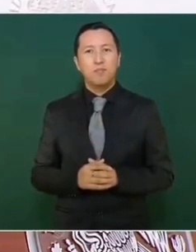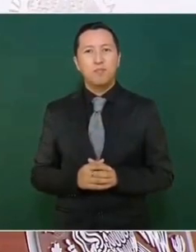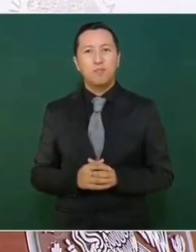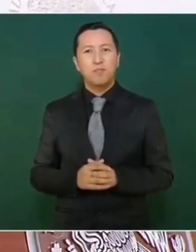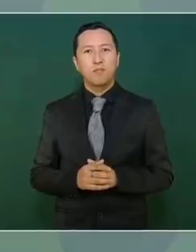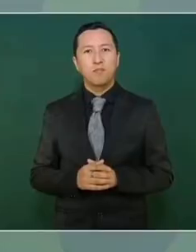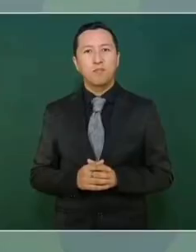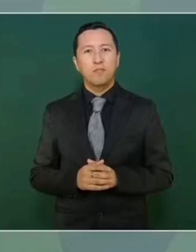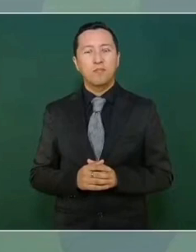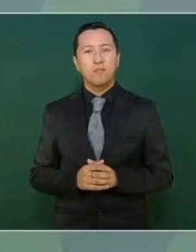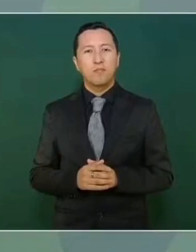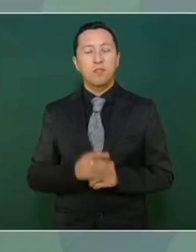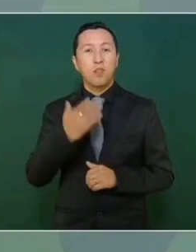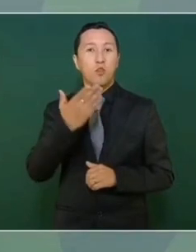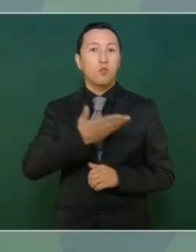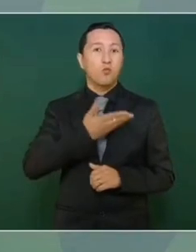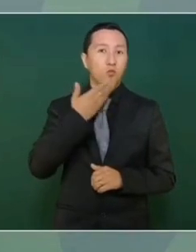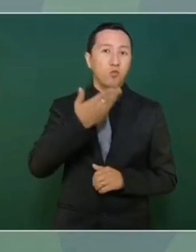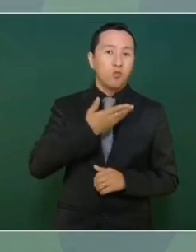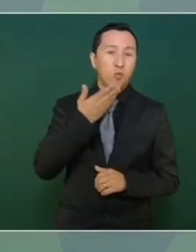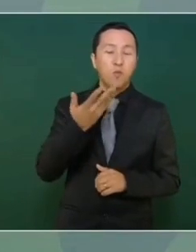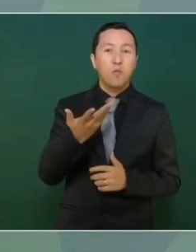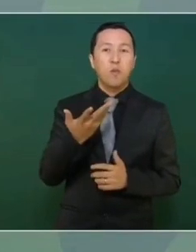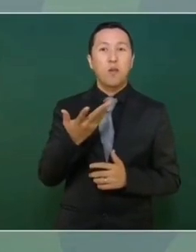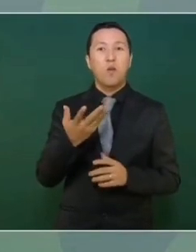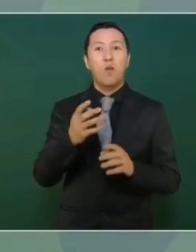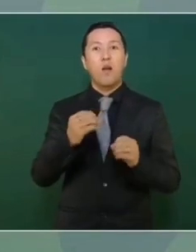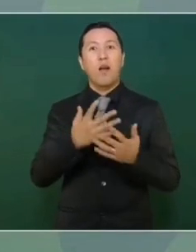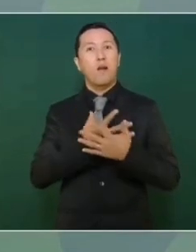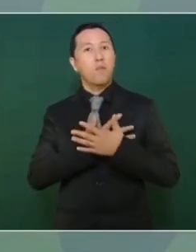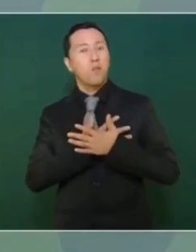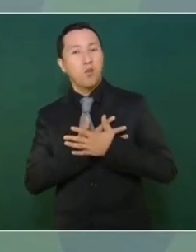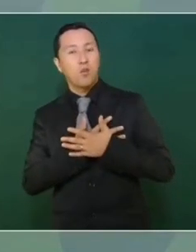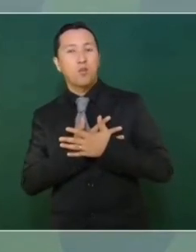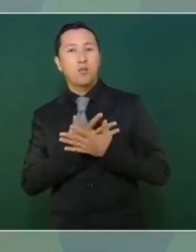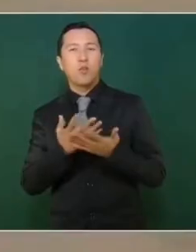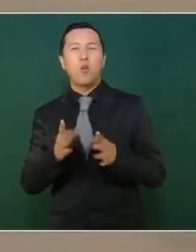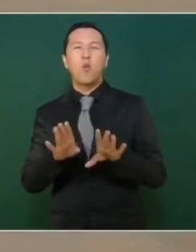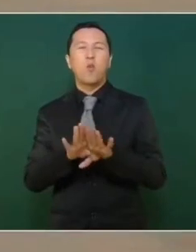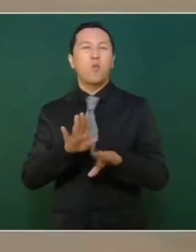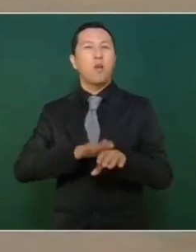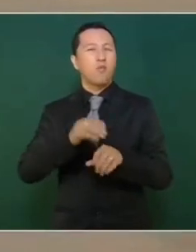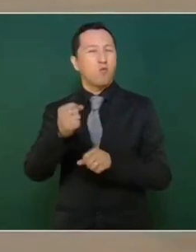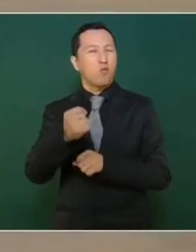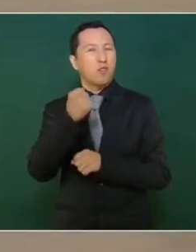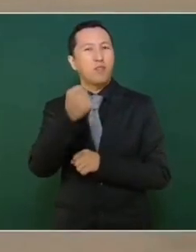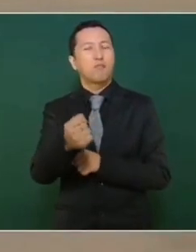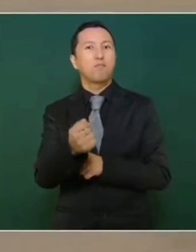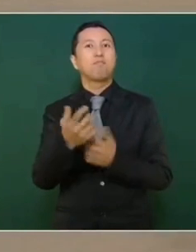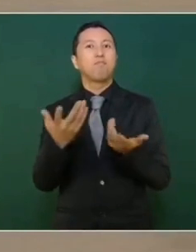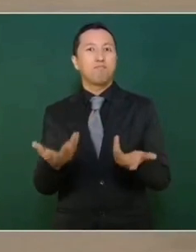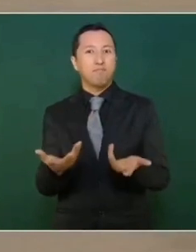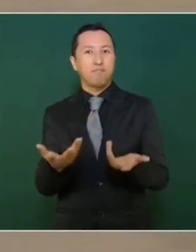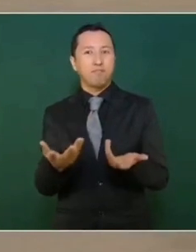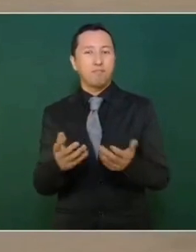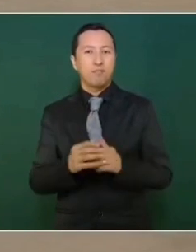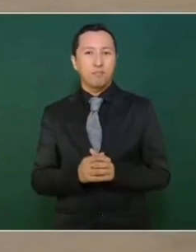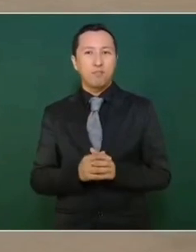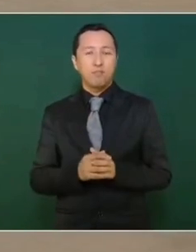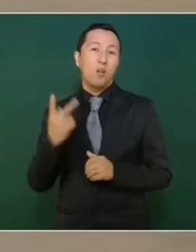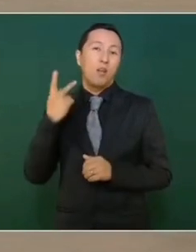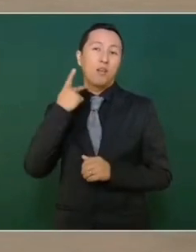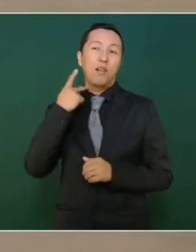el amor, esa política lleva dos siglos,